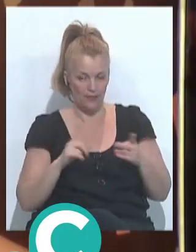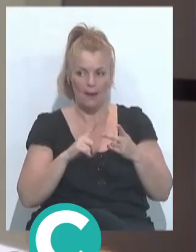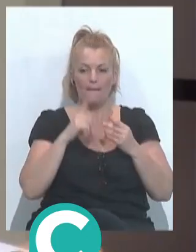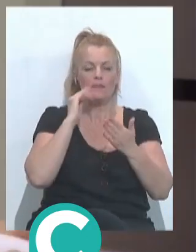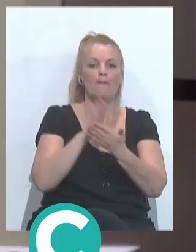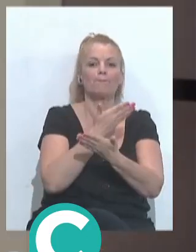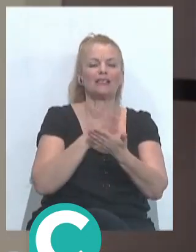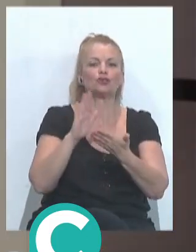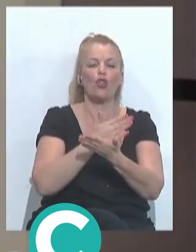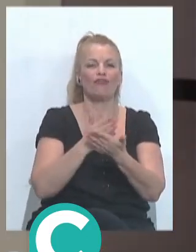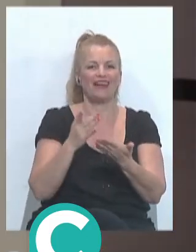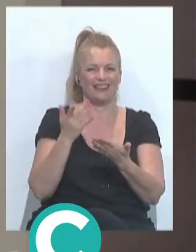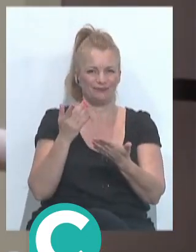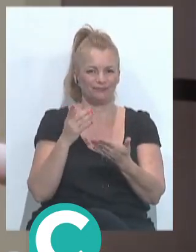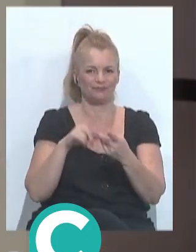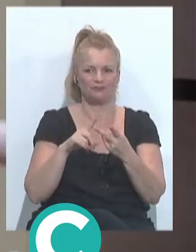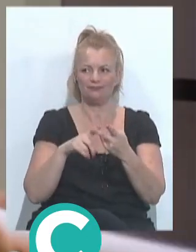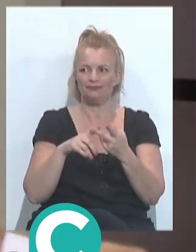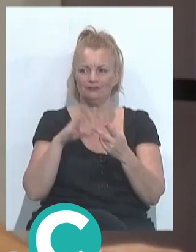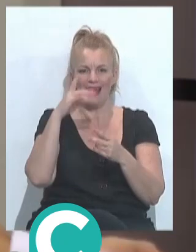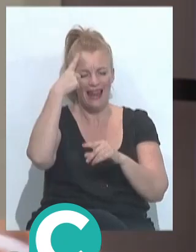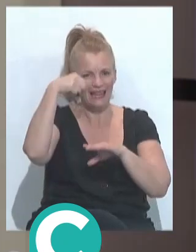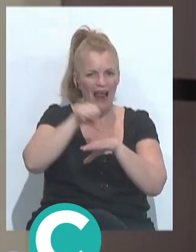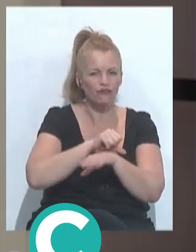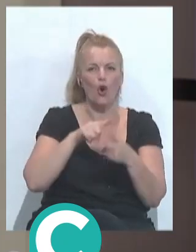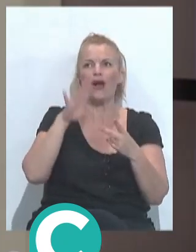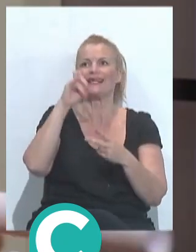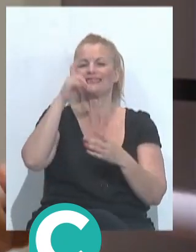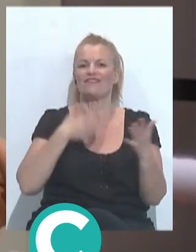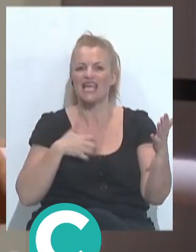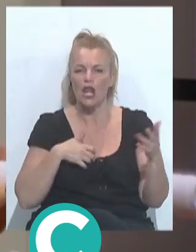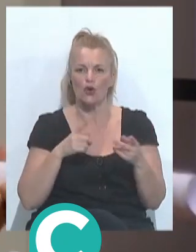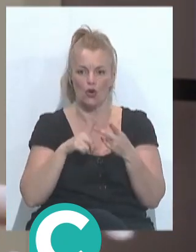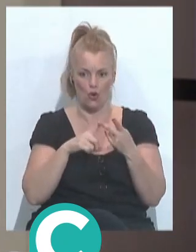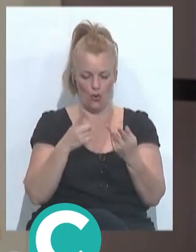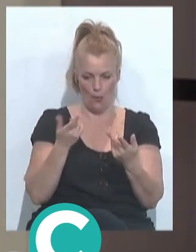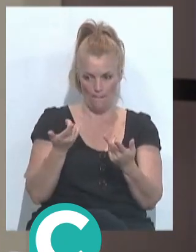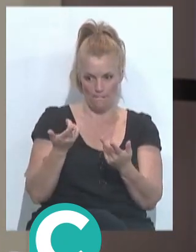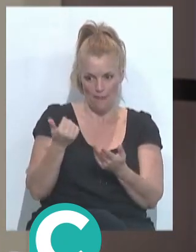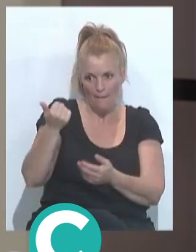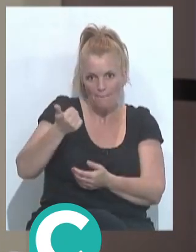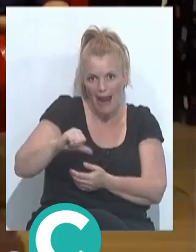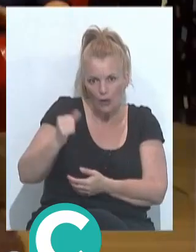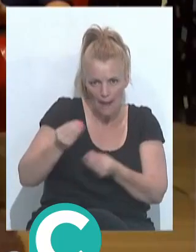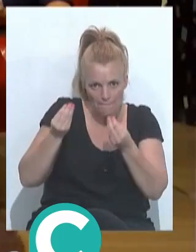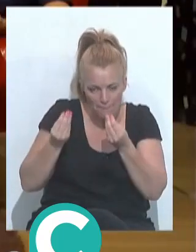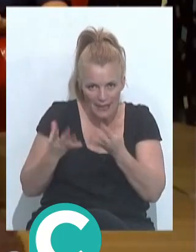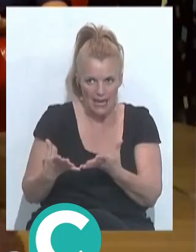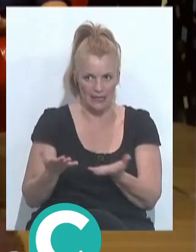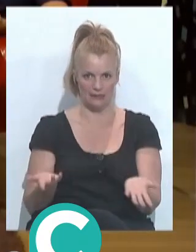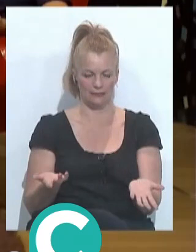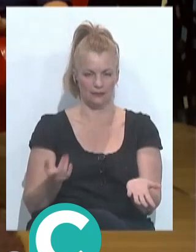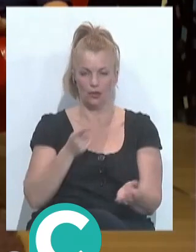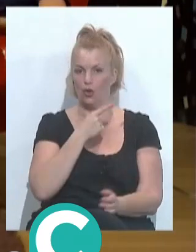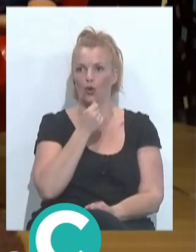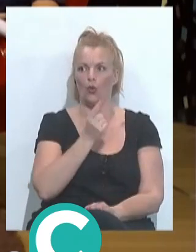calvos por un ejemplo o el del sevillano o el del sevillano pues un paso doble que tú tienes que valorar bien claro más allá de que no te guste que vayan de